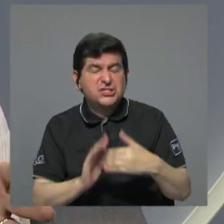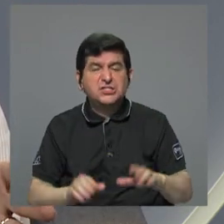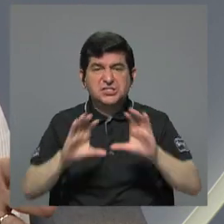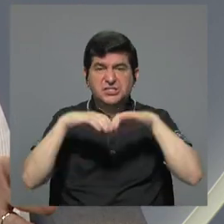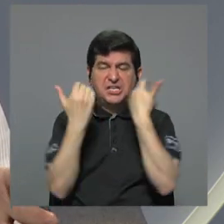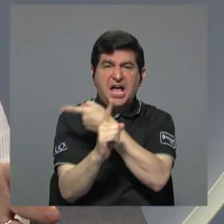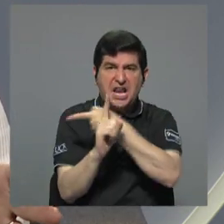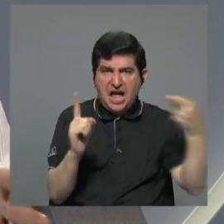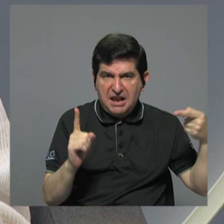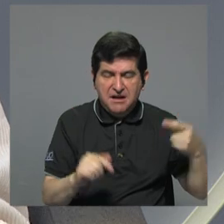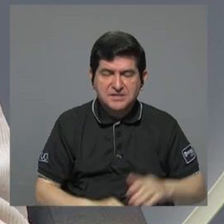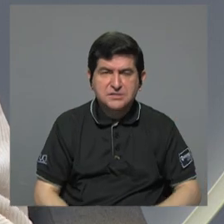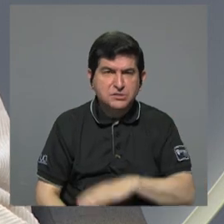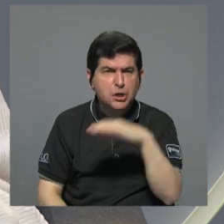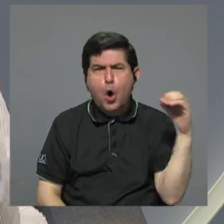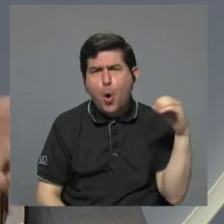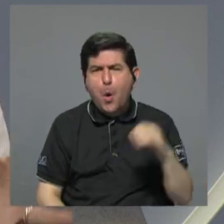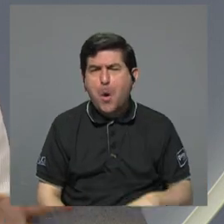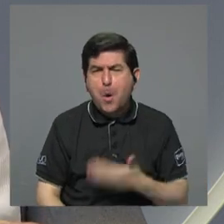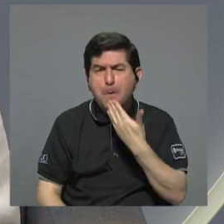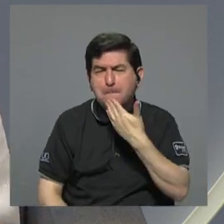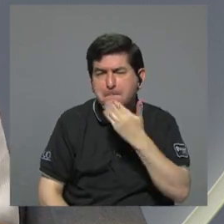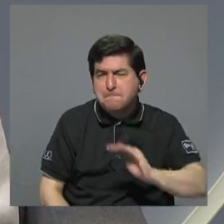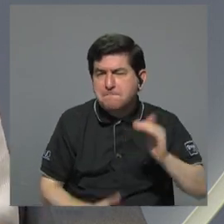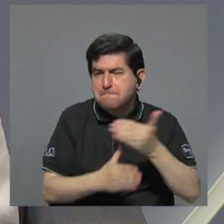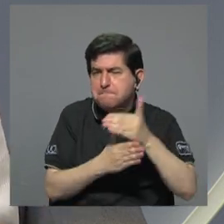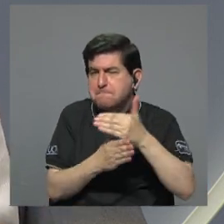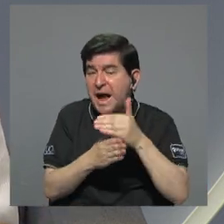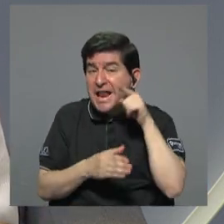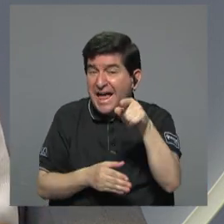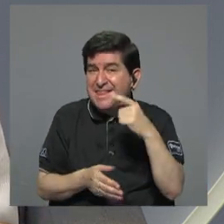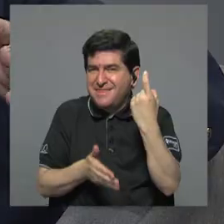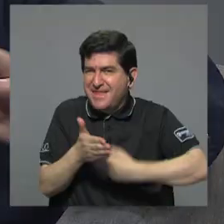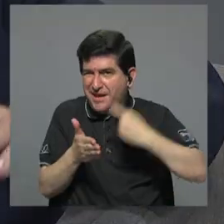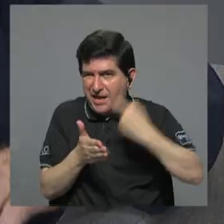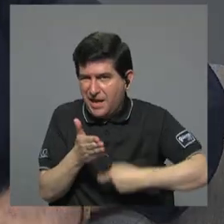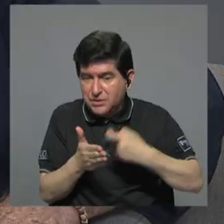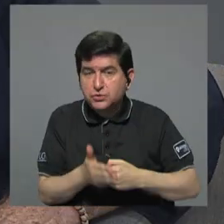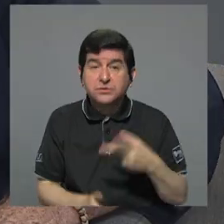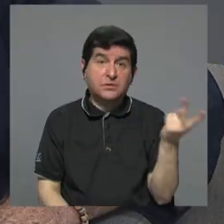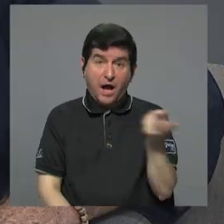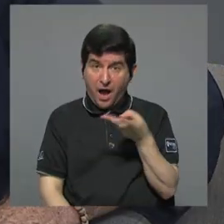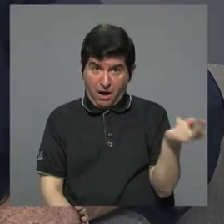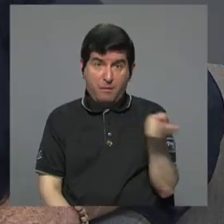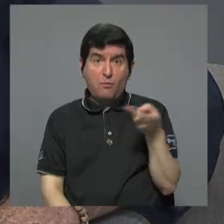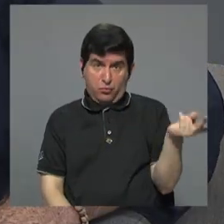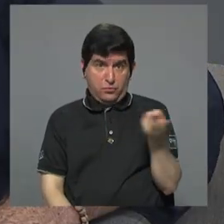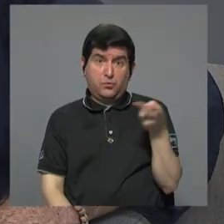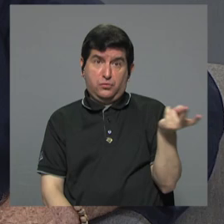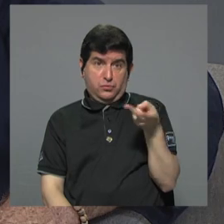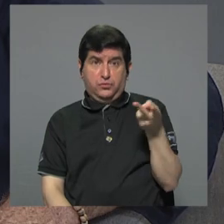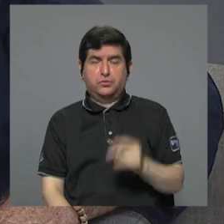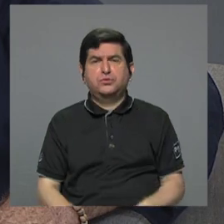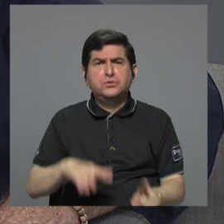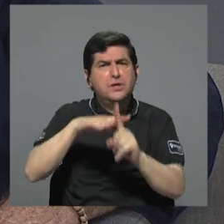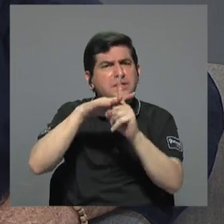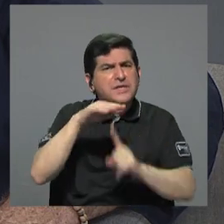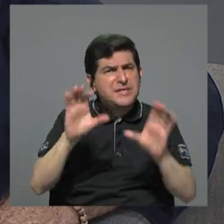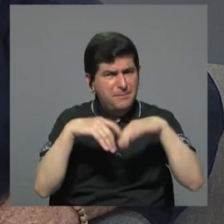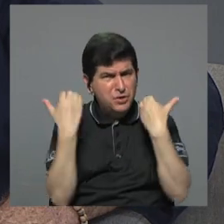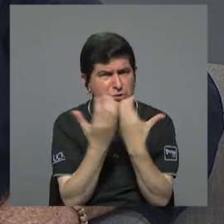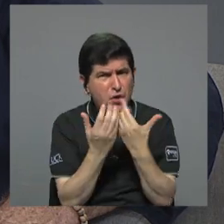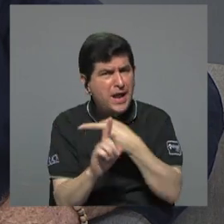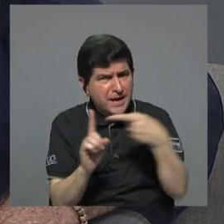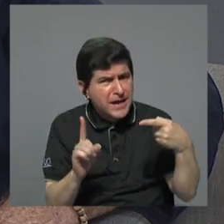media. O es la mala distribución de los impuestos lo que ha generado la inequidad. Las dos cosas, Y la desaparición de la clase media.